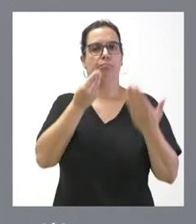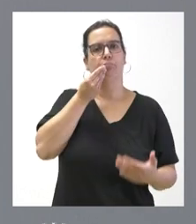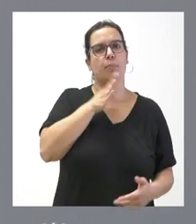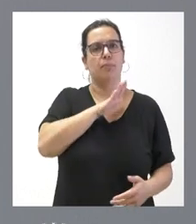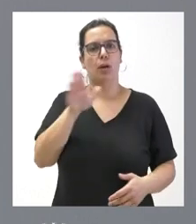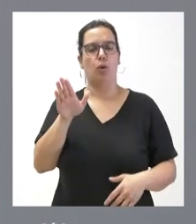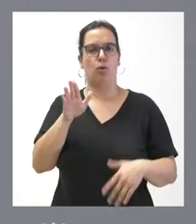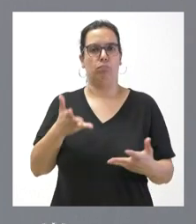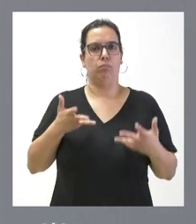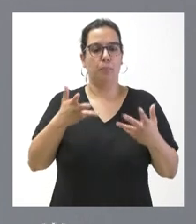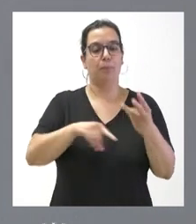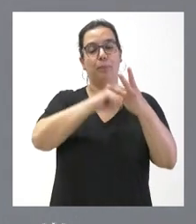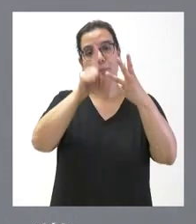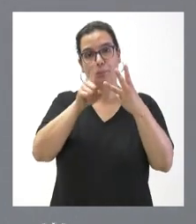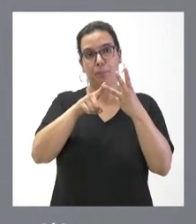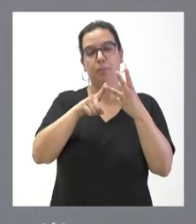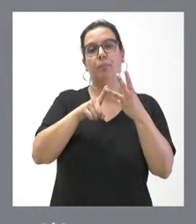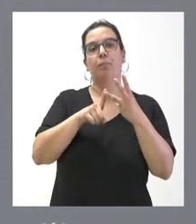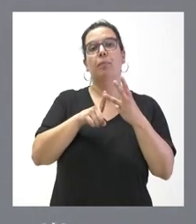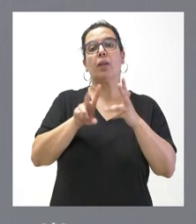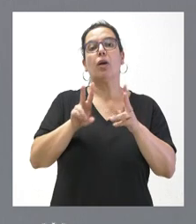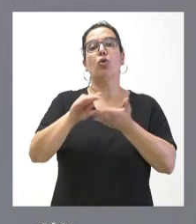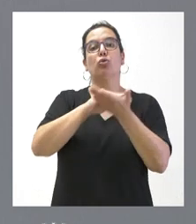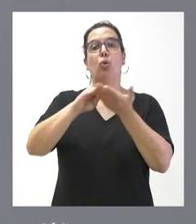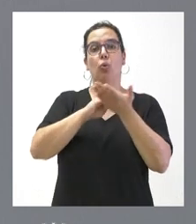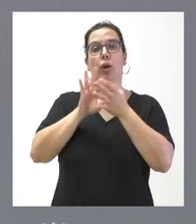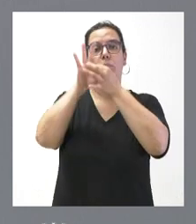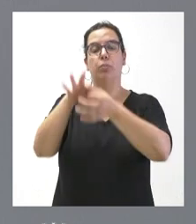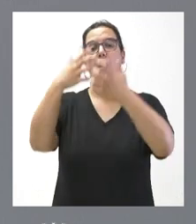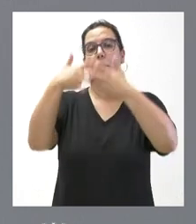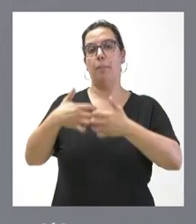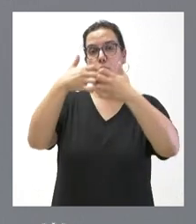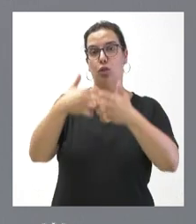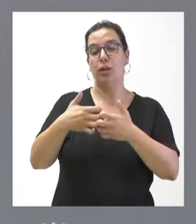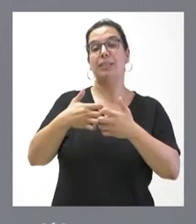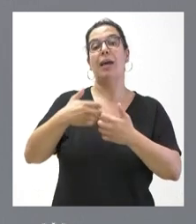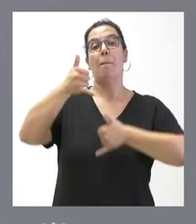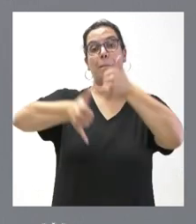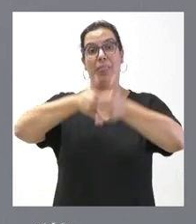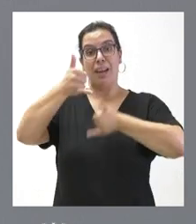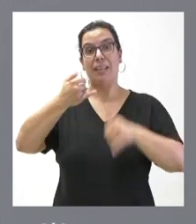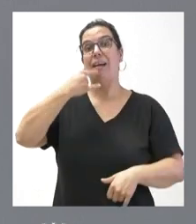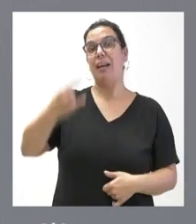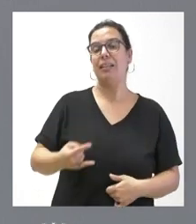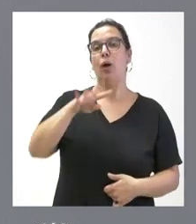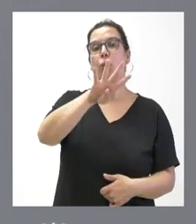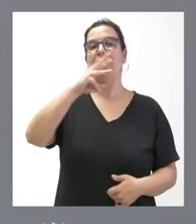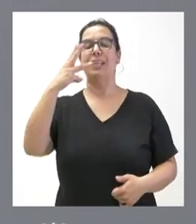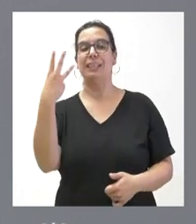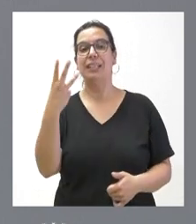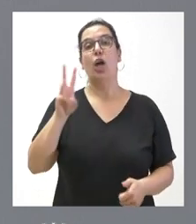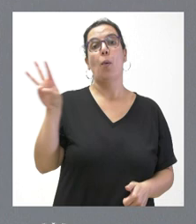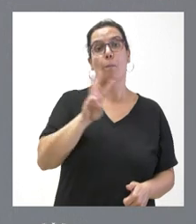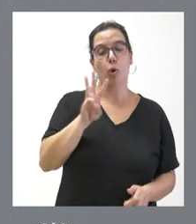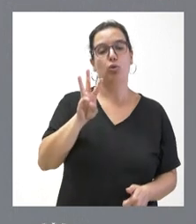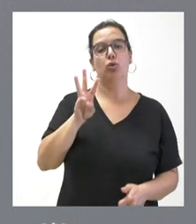potencia. Y, por último, nuevas soluciones asociadas a un motor e-bike de 43 voltios y, en este caso, con